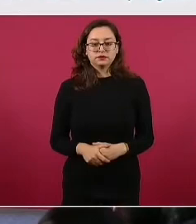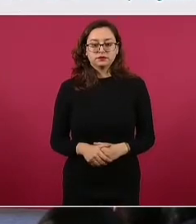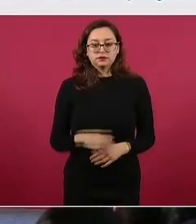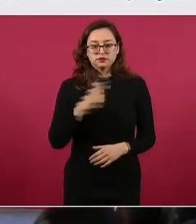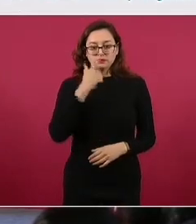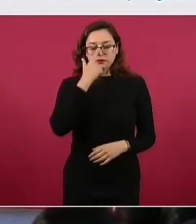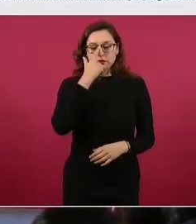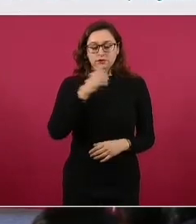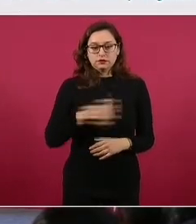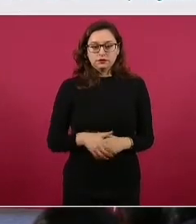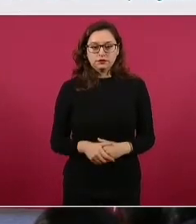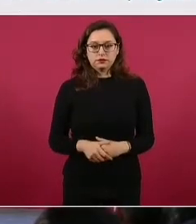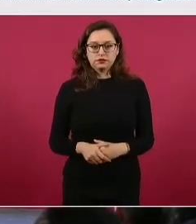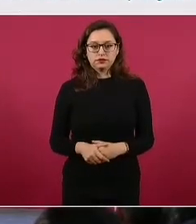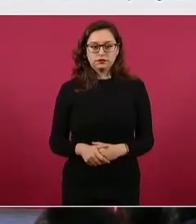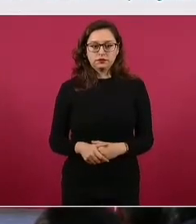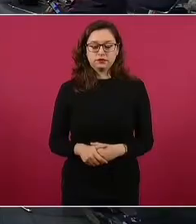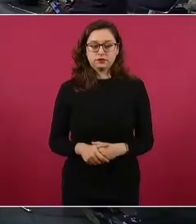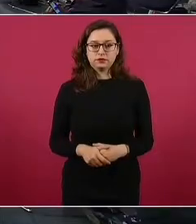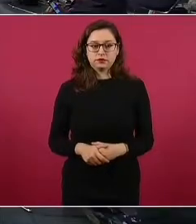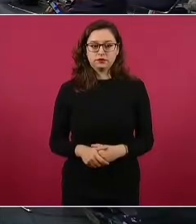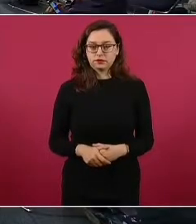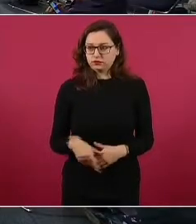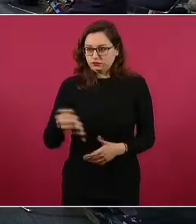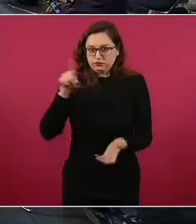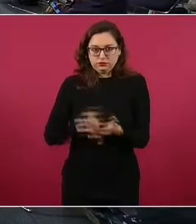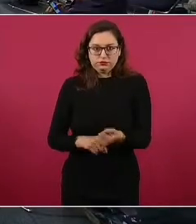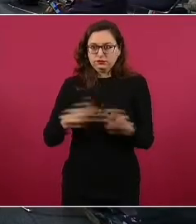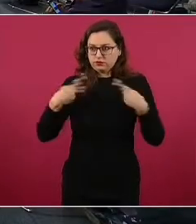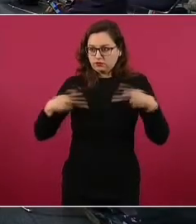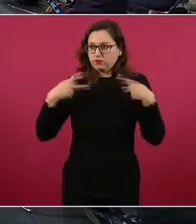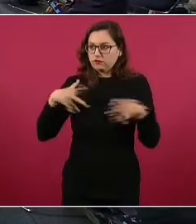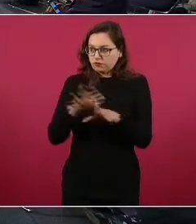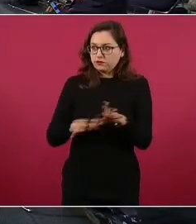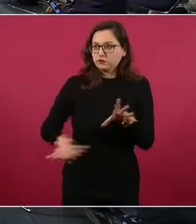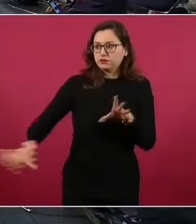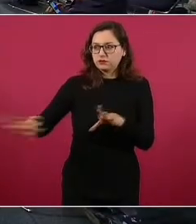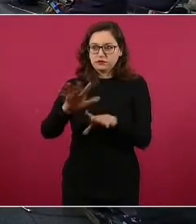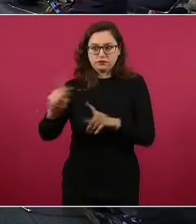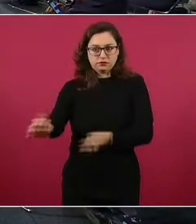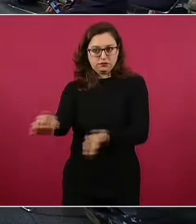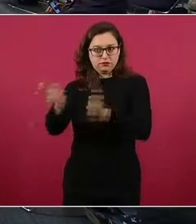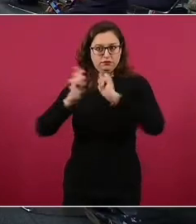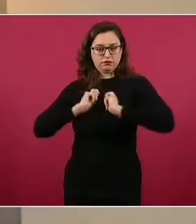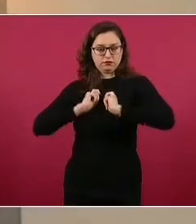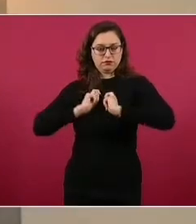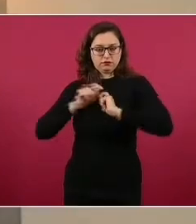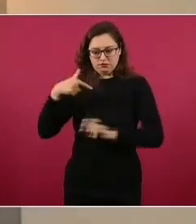Son procesos democráticos, son instituciones